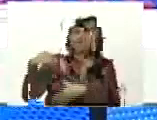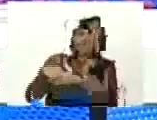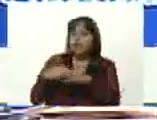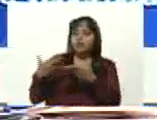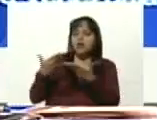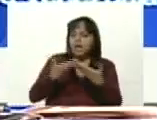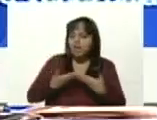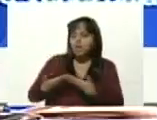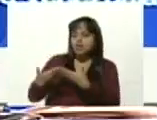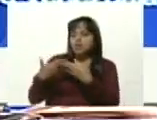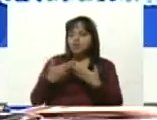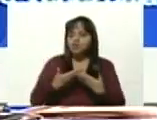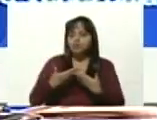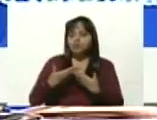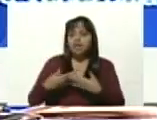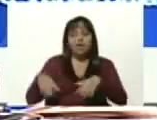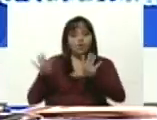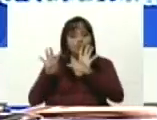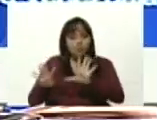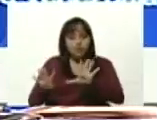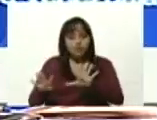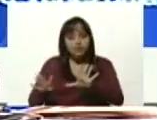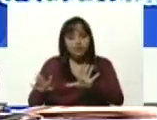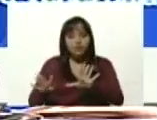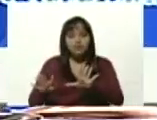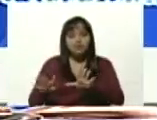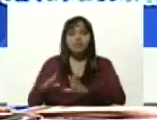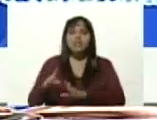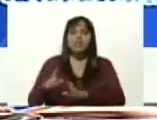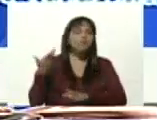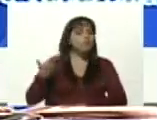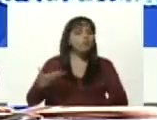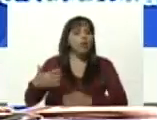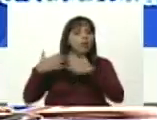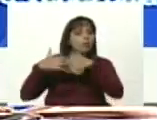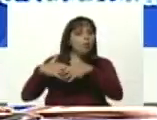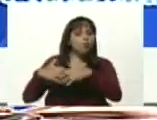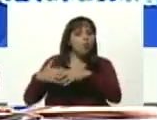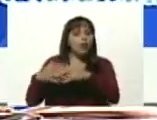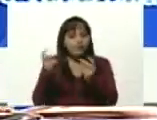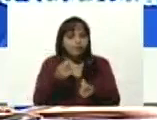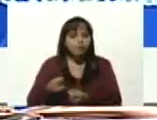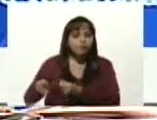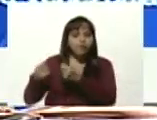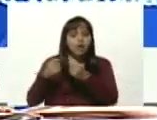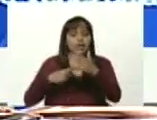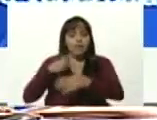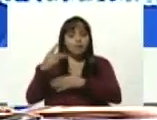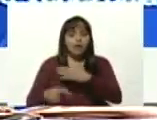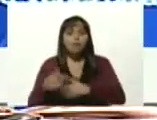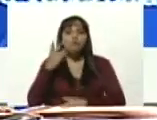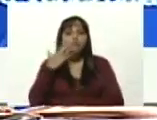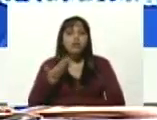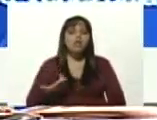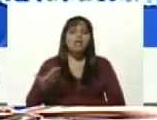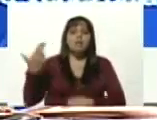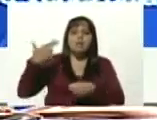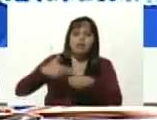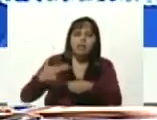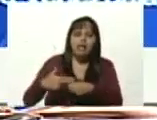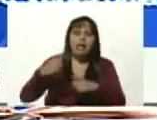Hoy hemos priorizado nueve que apalancan los motores productivos en esta etapa de la misión Sucre productiva. Está hidrocarburos,